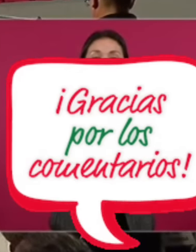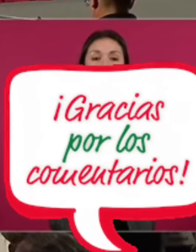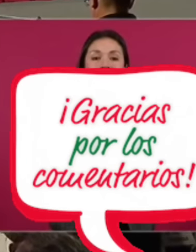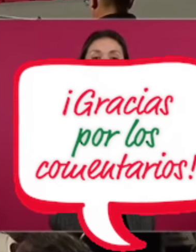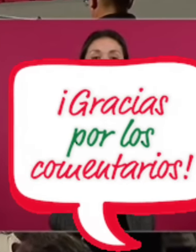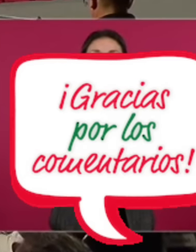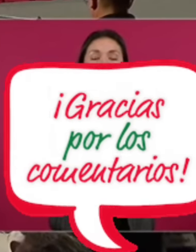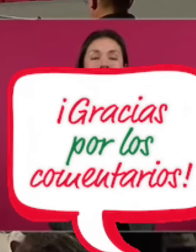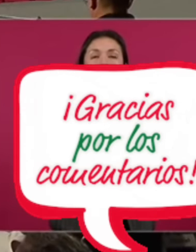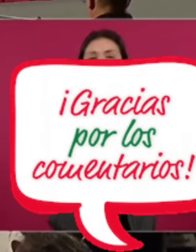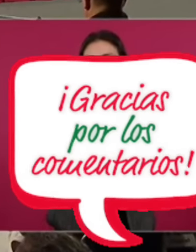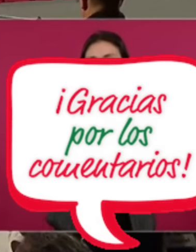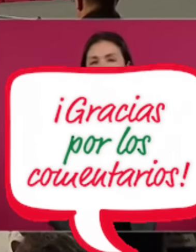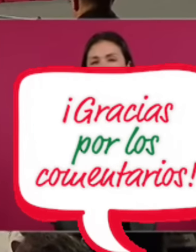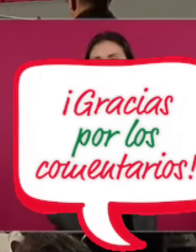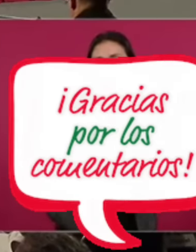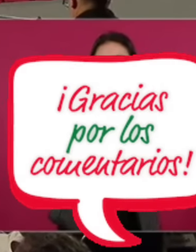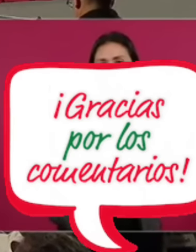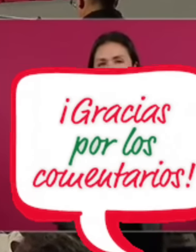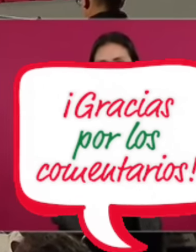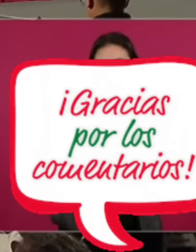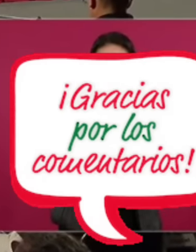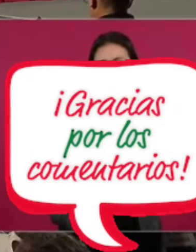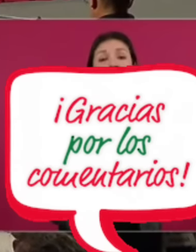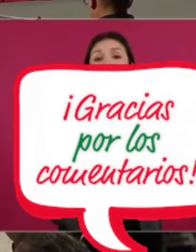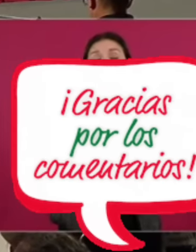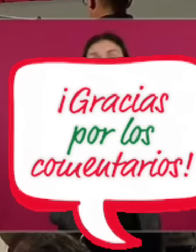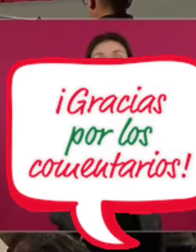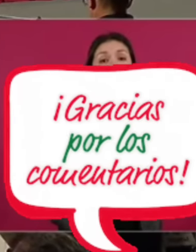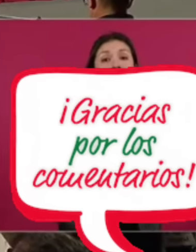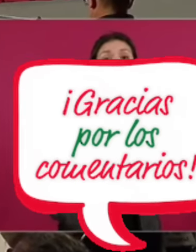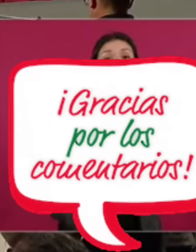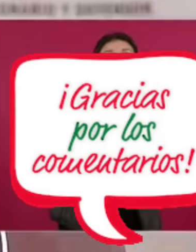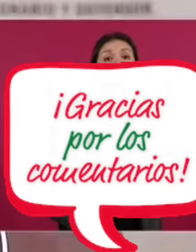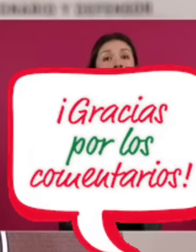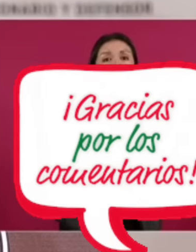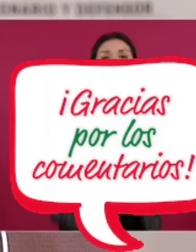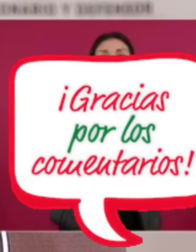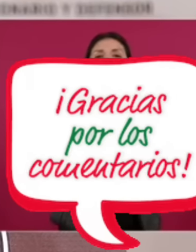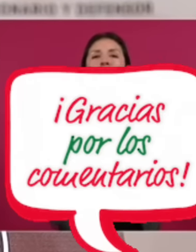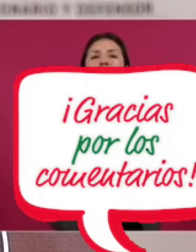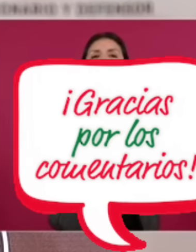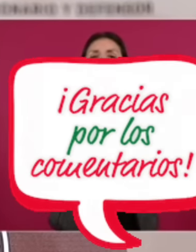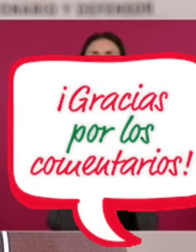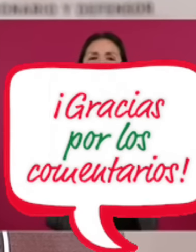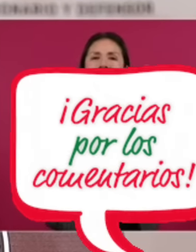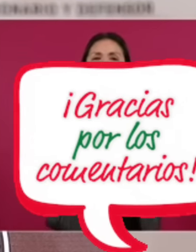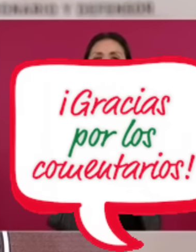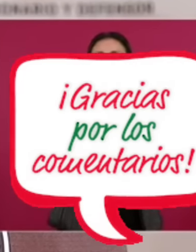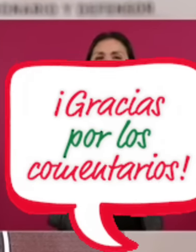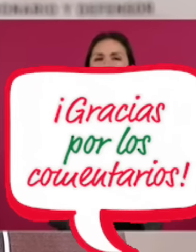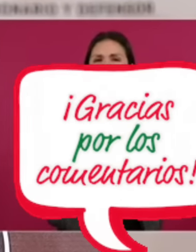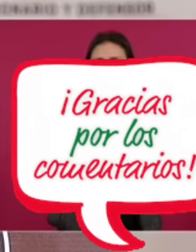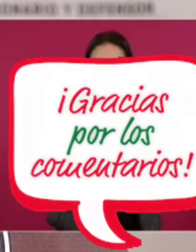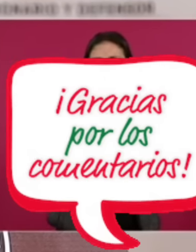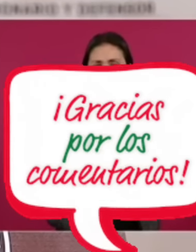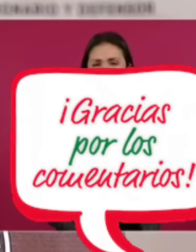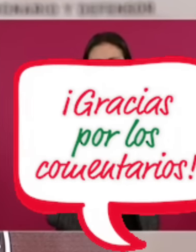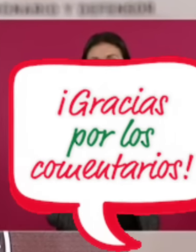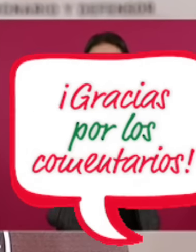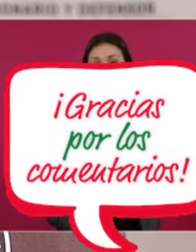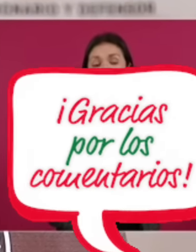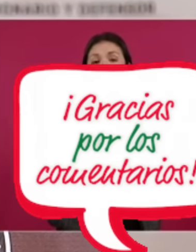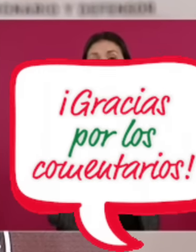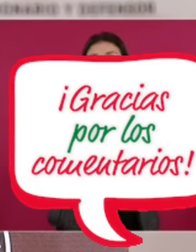Antes del 2018, perdón, antes del 2020 con la modificación del artículo cuarto constitucional en el cual